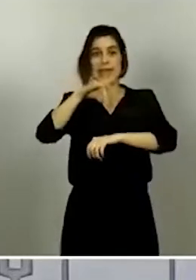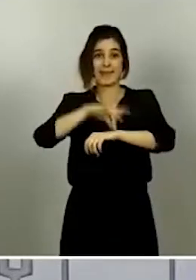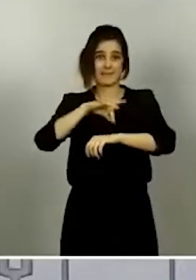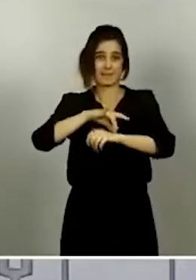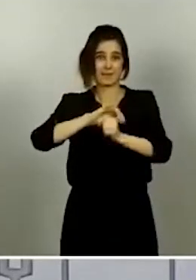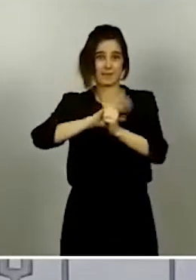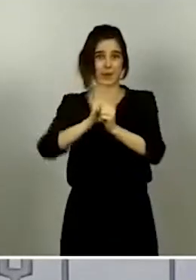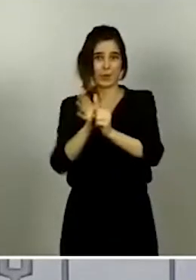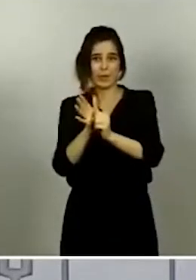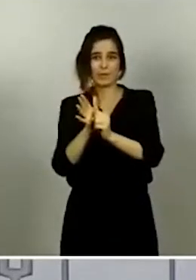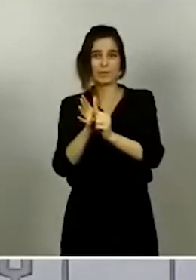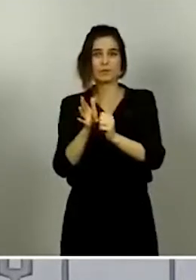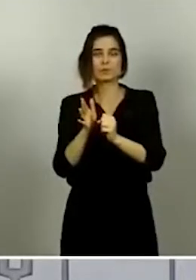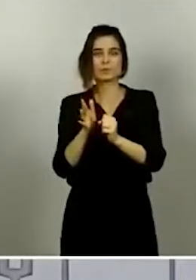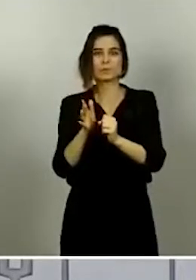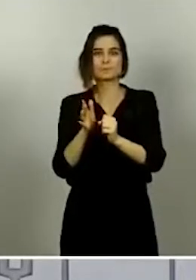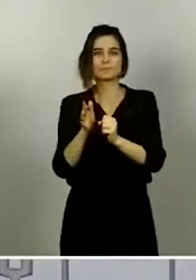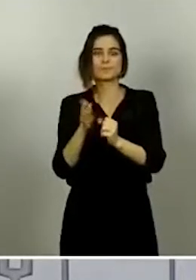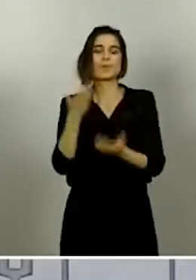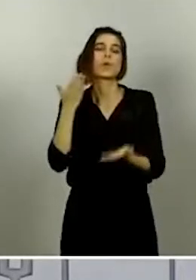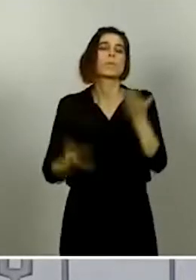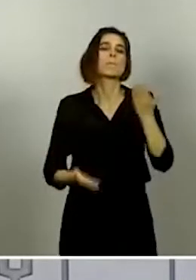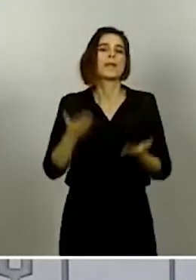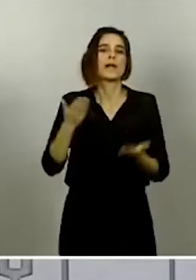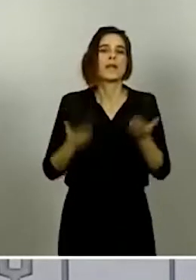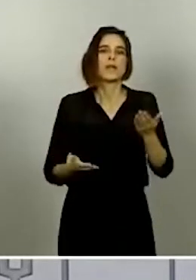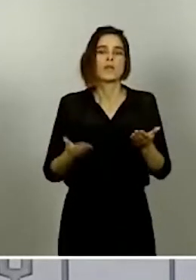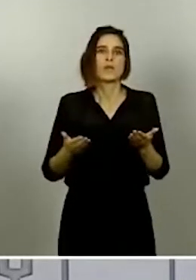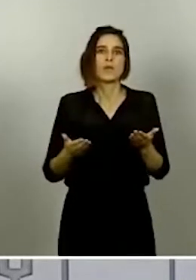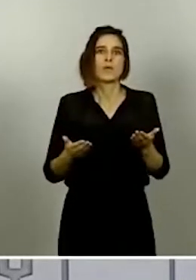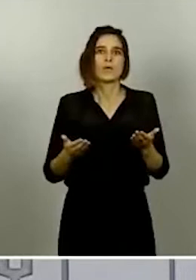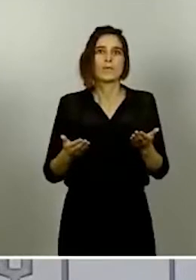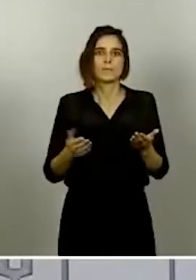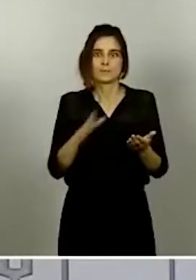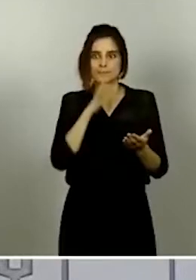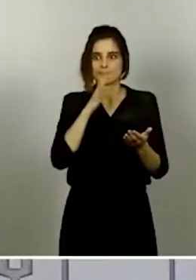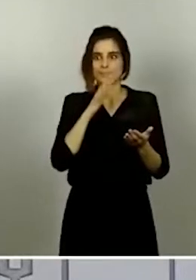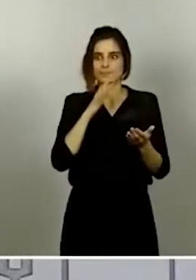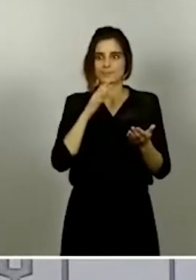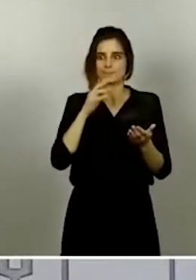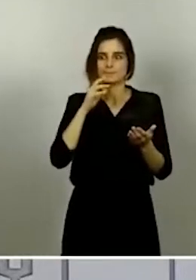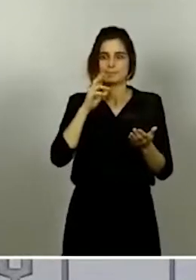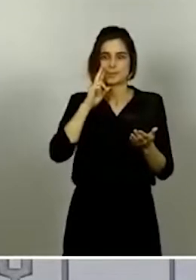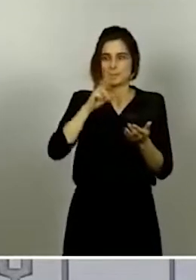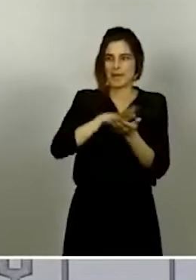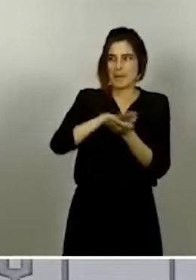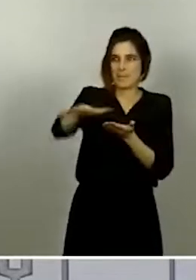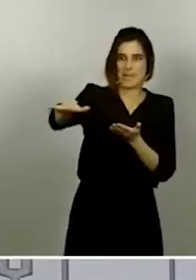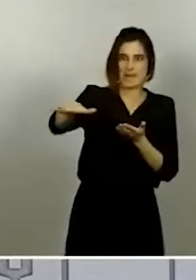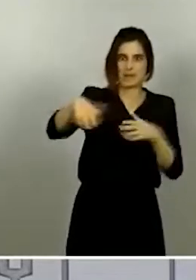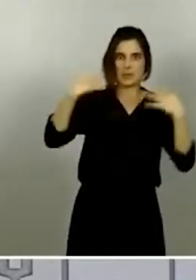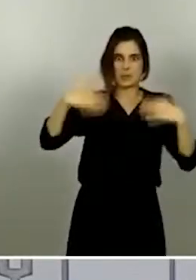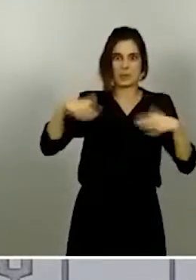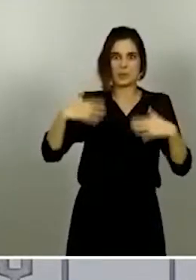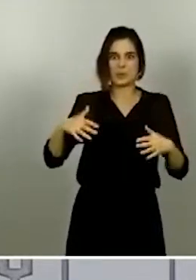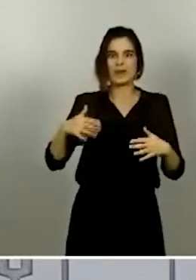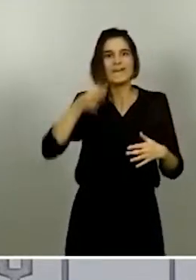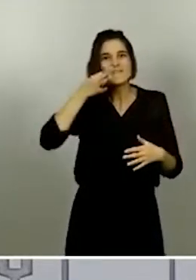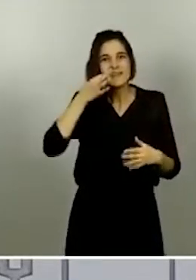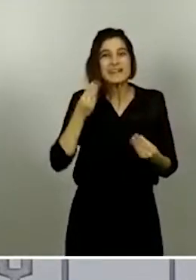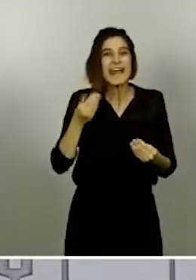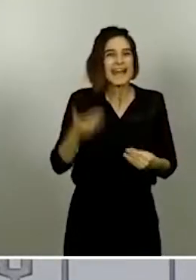tan grave como puede parecer el impacto que ha tenido, tengamos en cuenta que en España se estima que ha habido